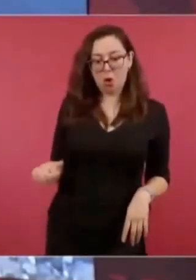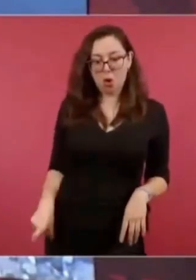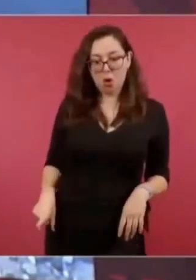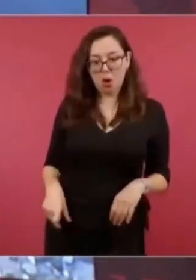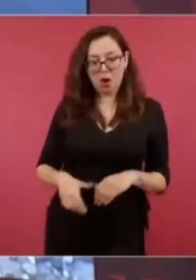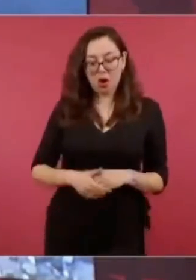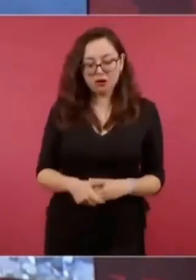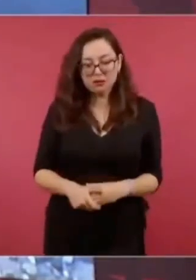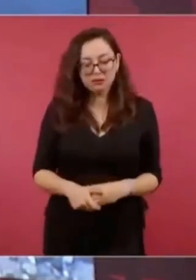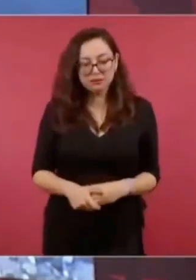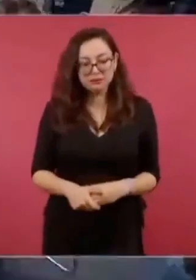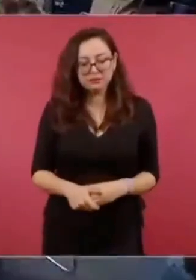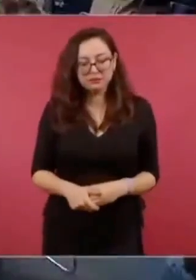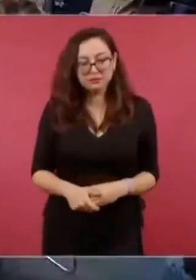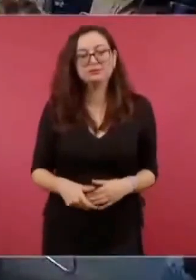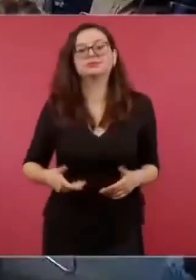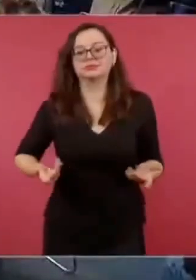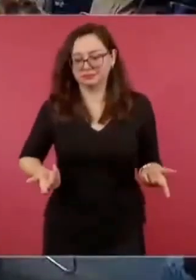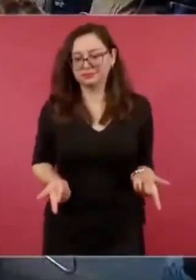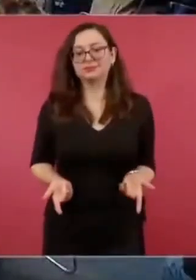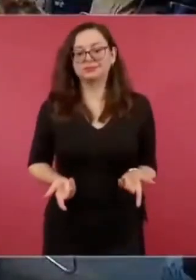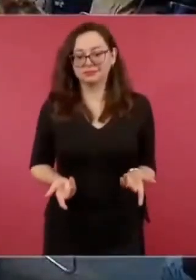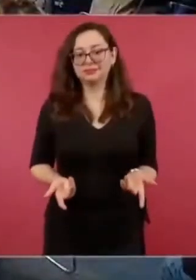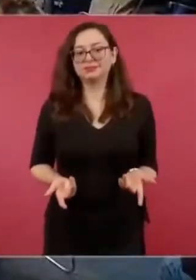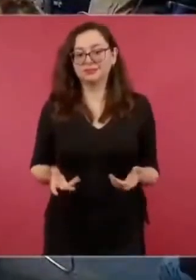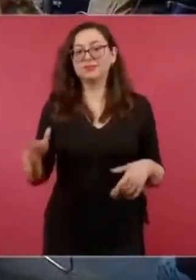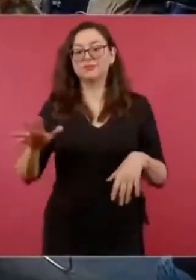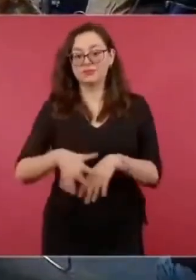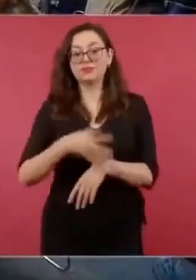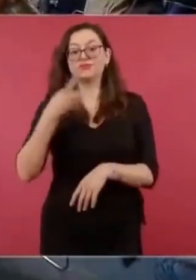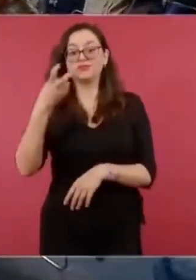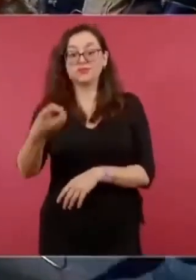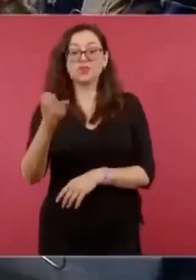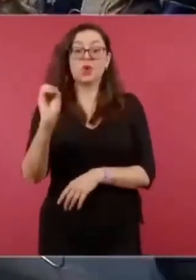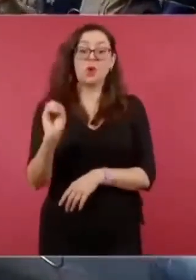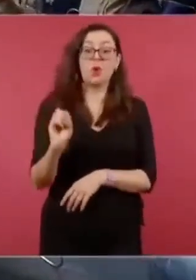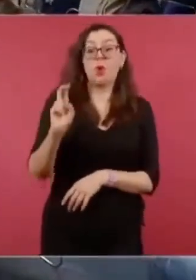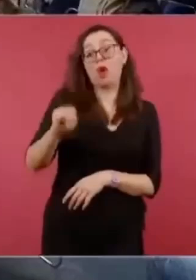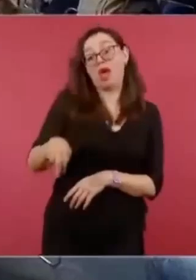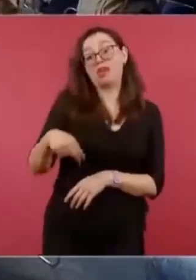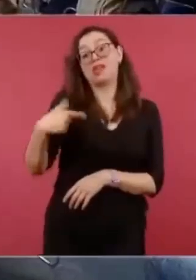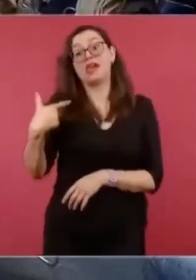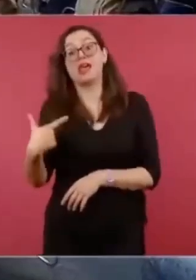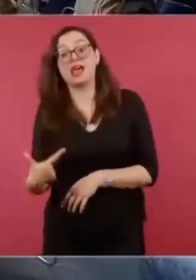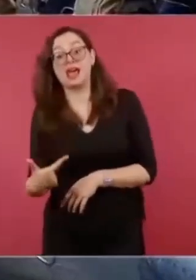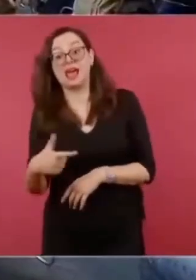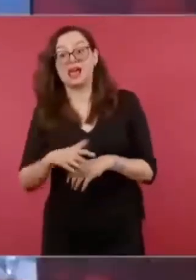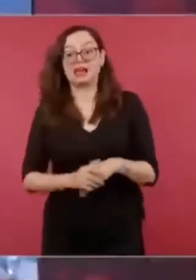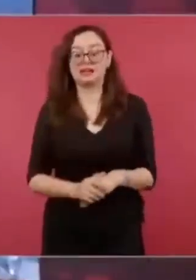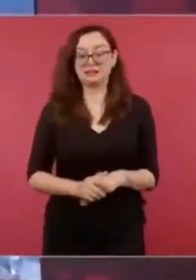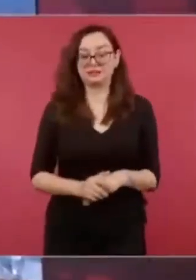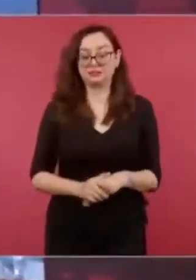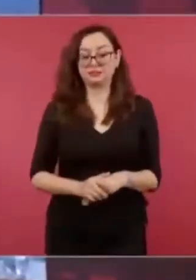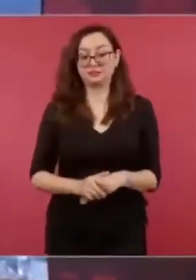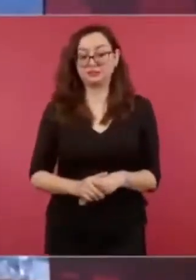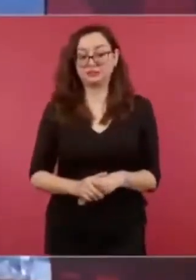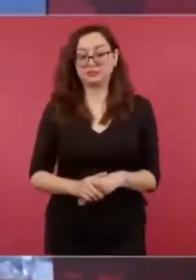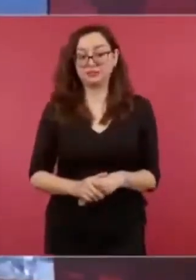Claro, por eso existen las llamadas organizaciones no gubernamentales y los gobiernos